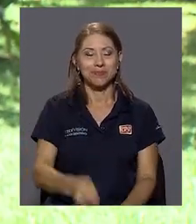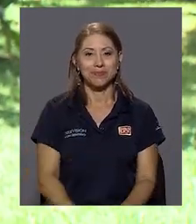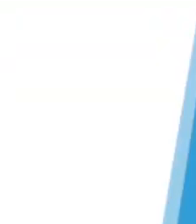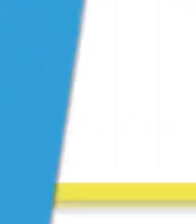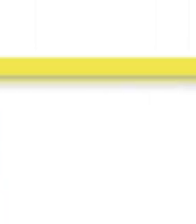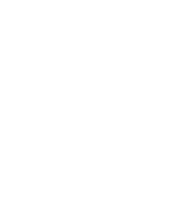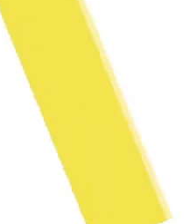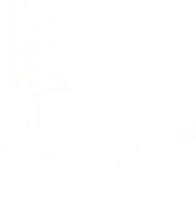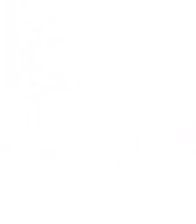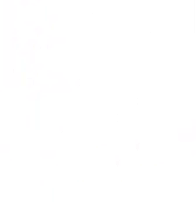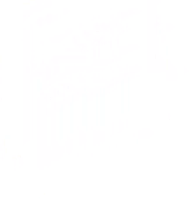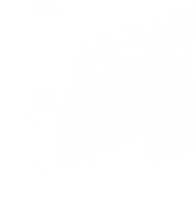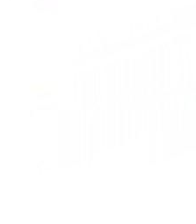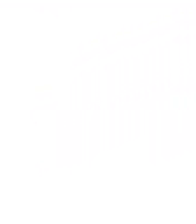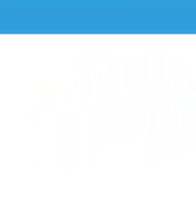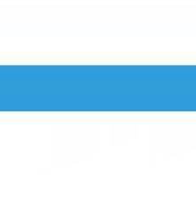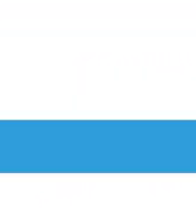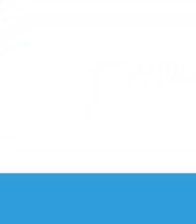entonces.